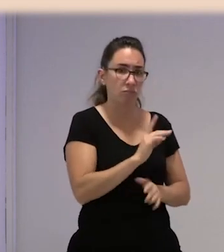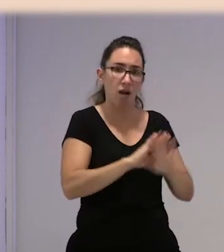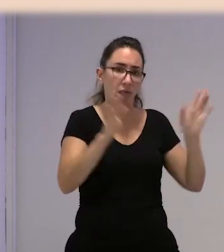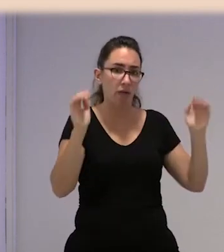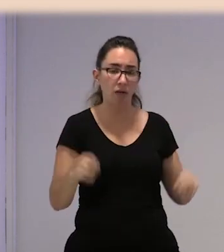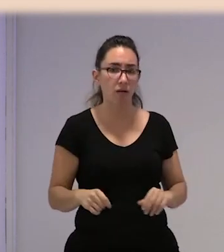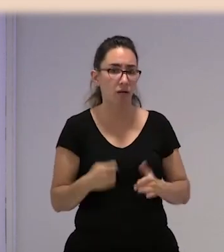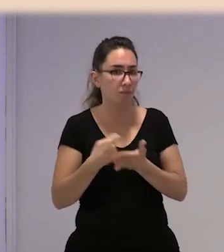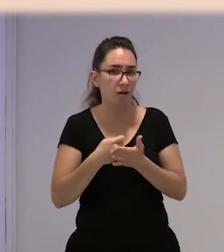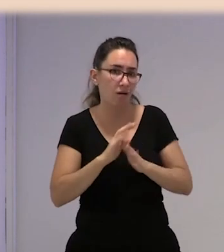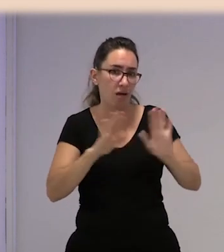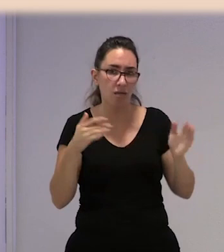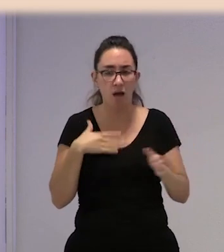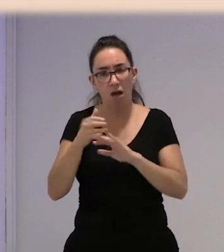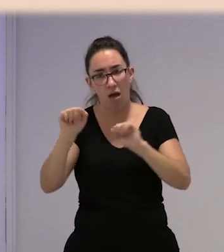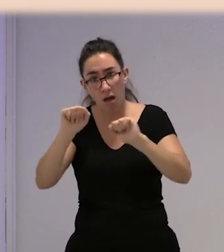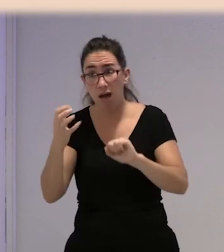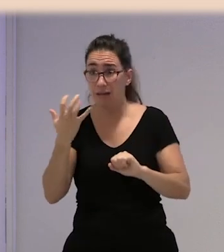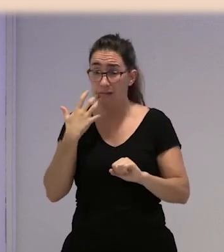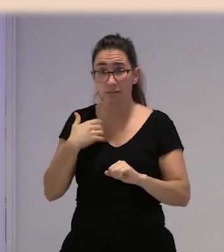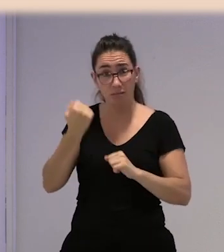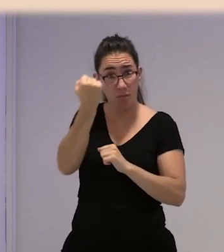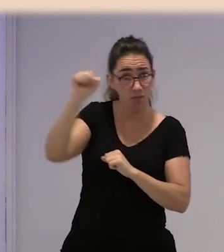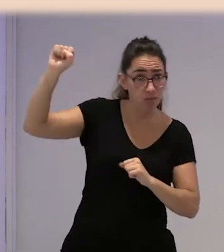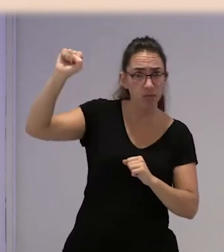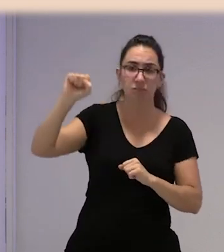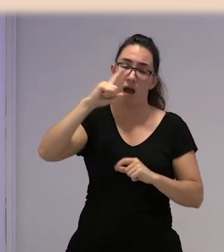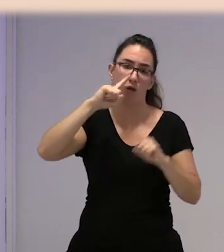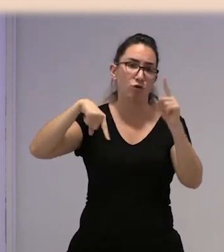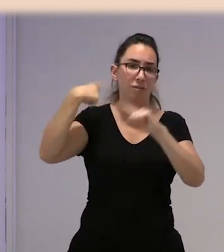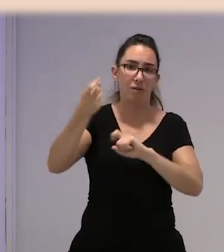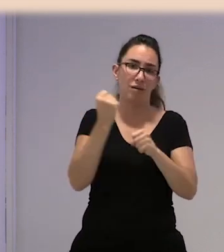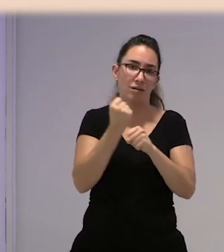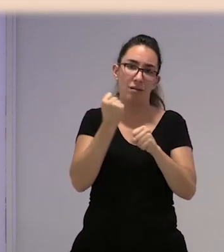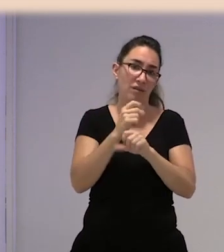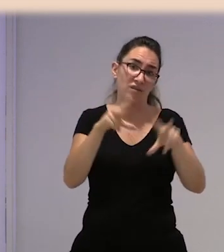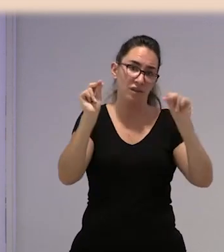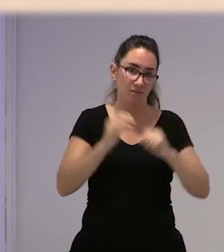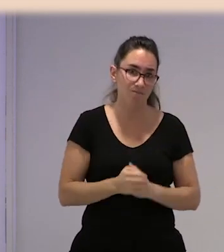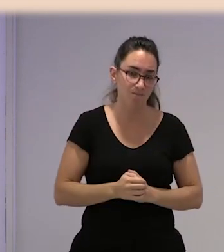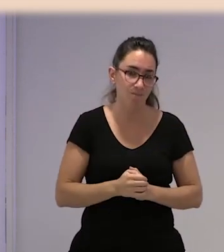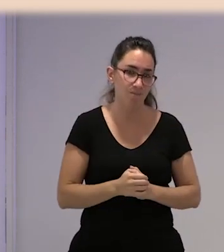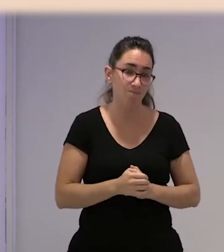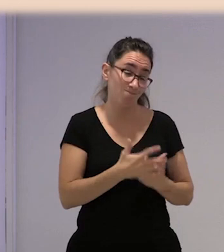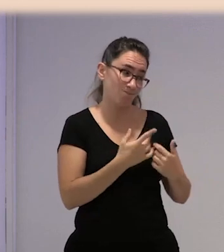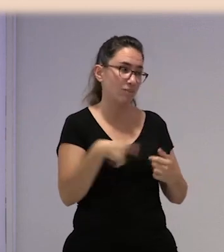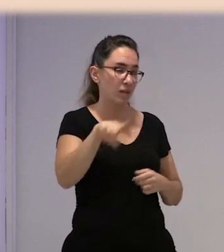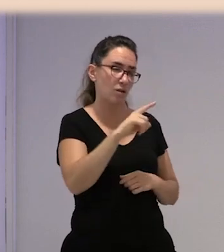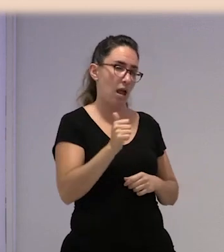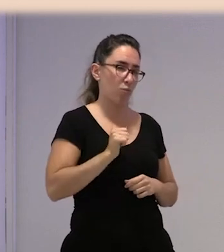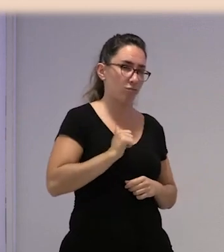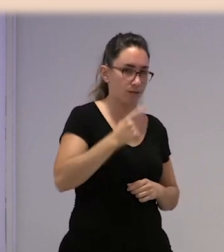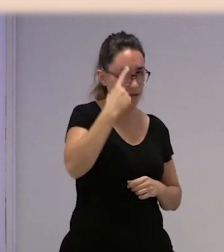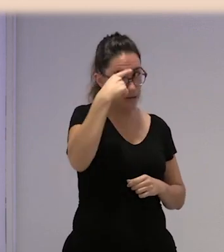fregarle la nave y ya está. Y si no hace lo que se le dice, pues, al año que viene no vuelven a trabajar. Se aprovechan de la